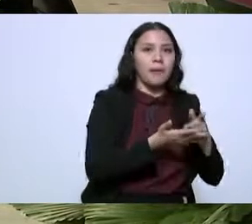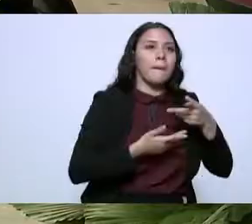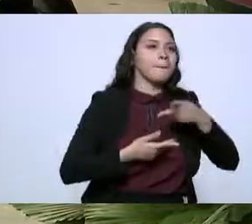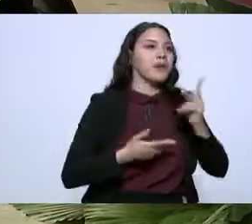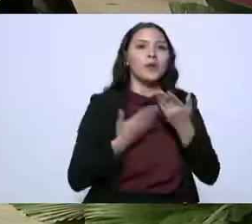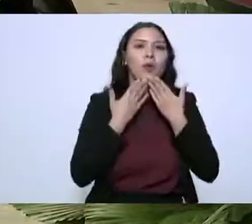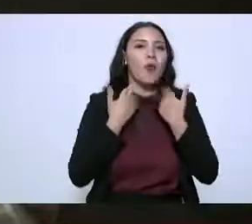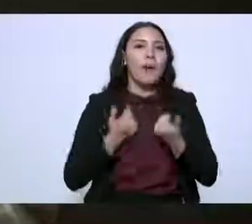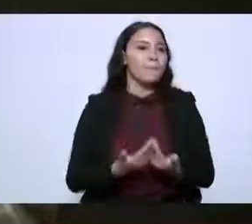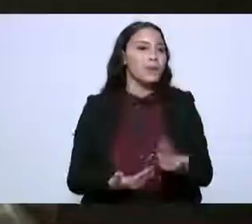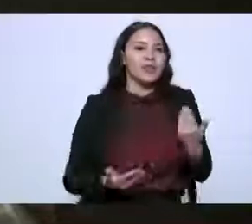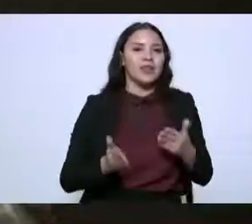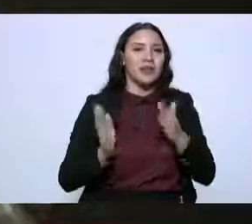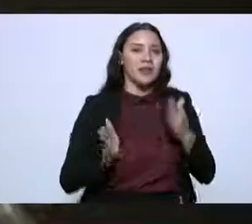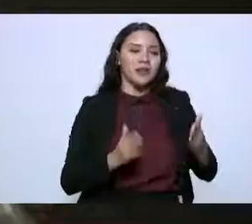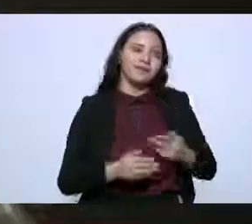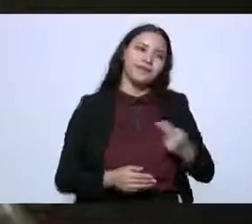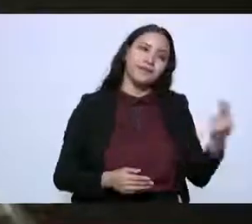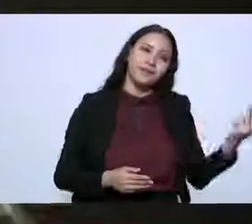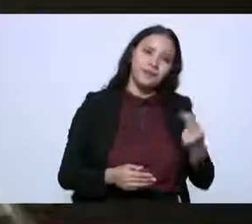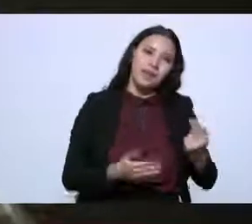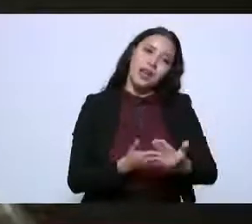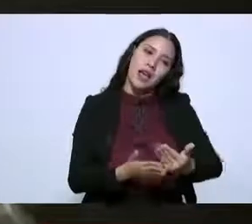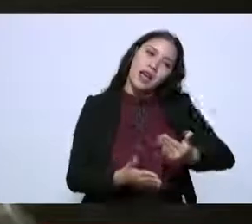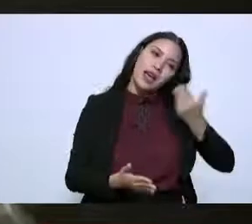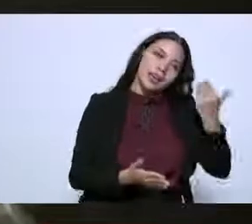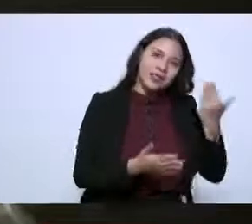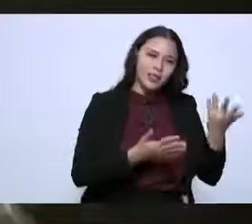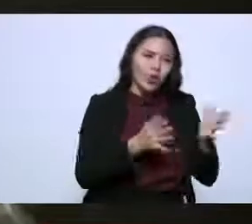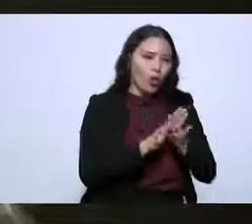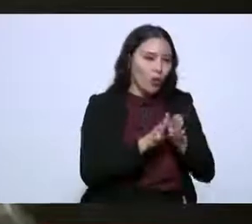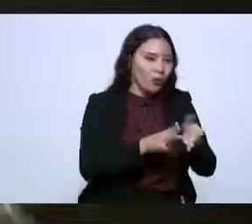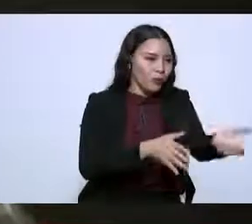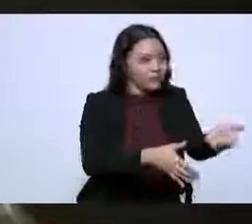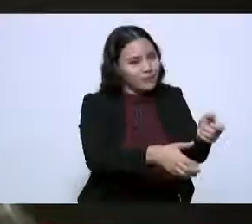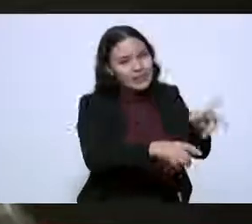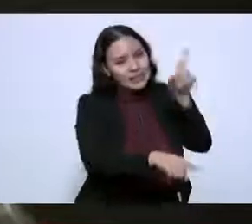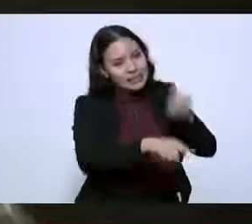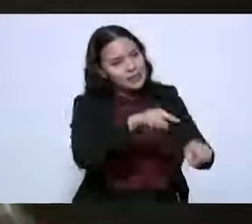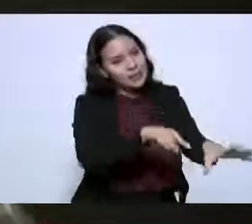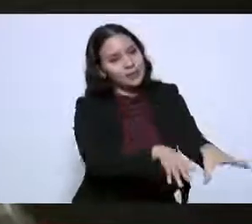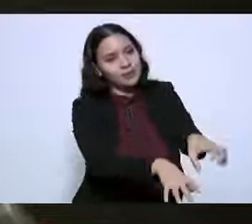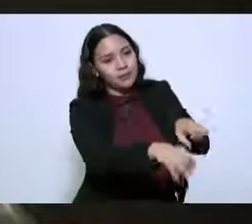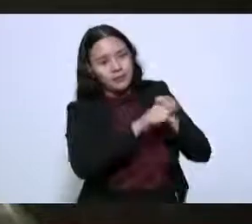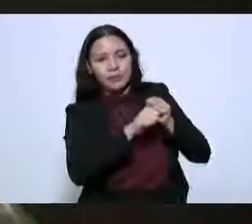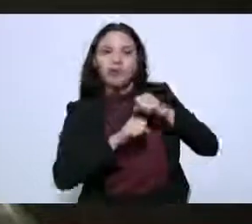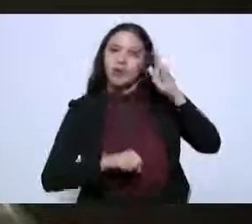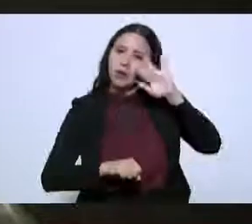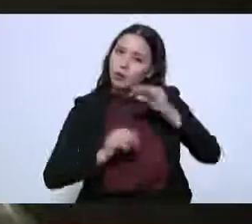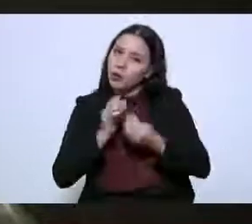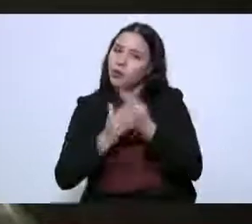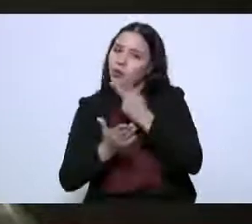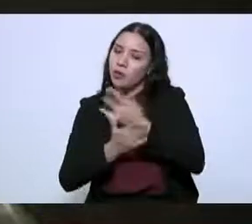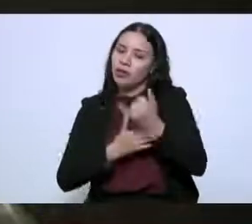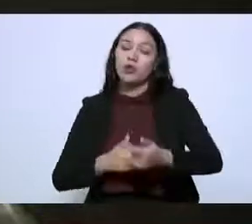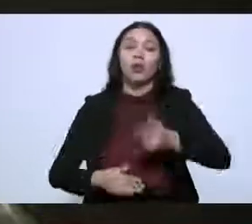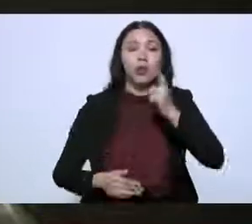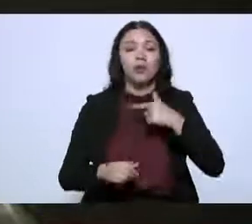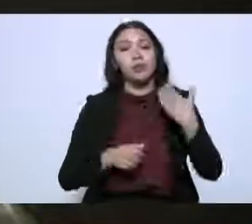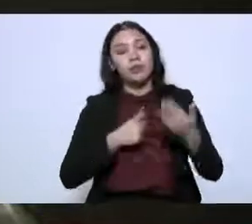planeación y que ahora no tenemos manera de sacar la electricidad y que en eso está trabajando la CFE. Conclusión,